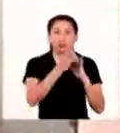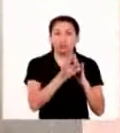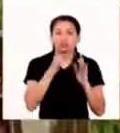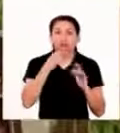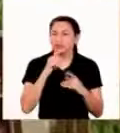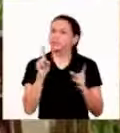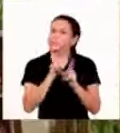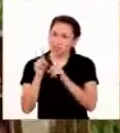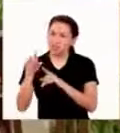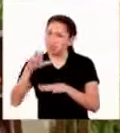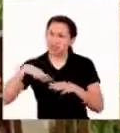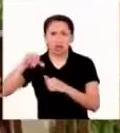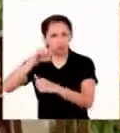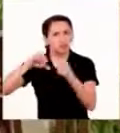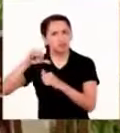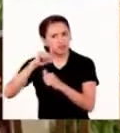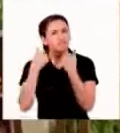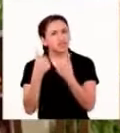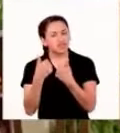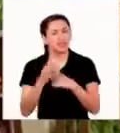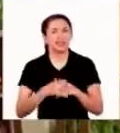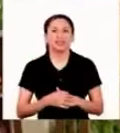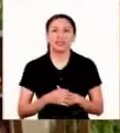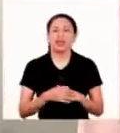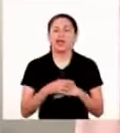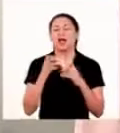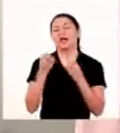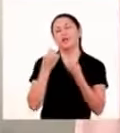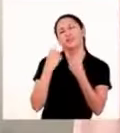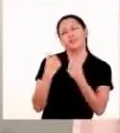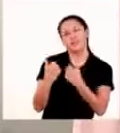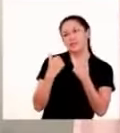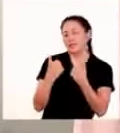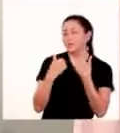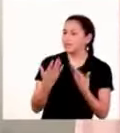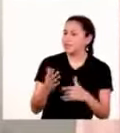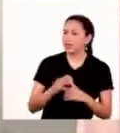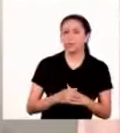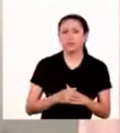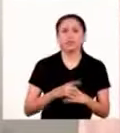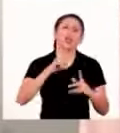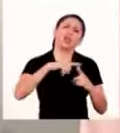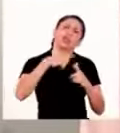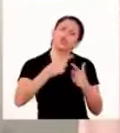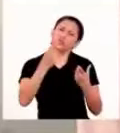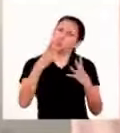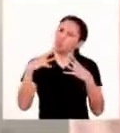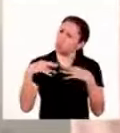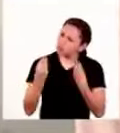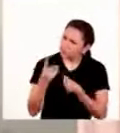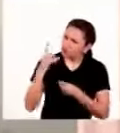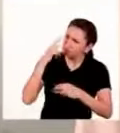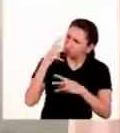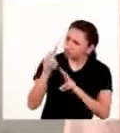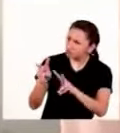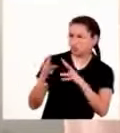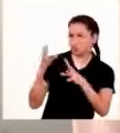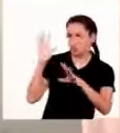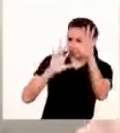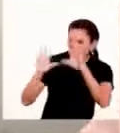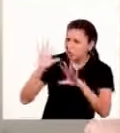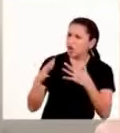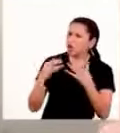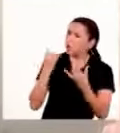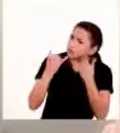también se lleva muy bien. La verdad, ha sido una muy buena decisión. Ay, qué lindo lo que me cuentas, Raúl. Pero entonces, ¿por qué te veo así un poco